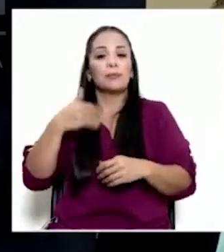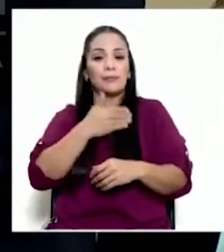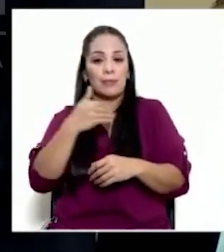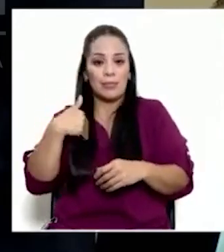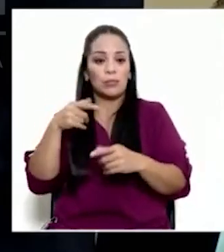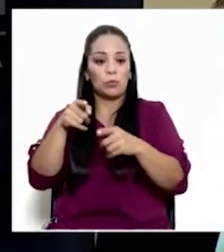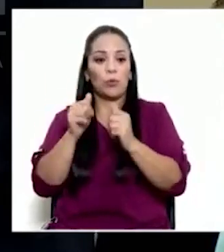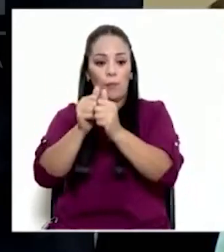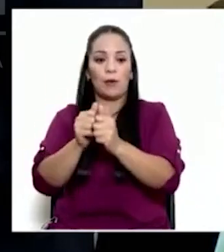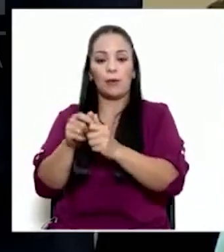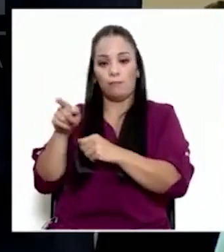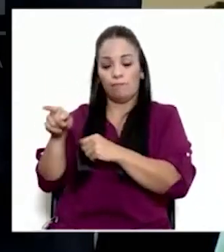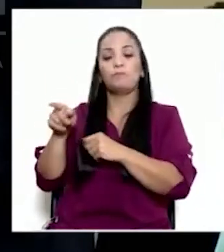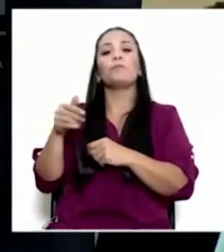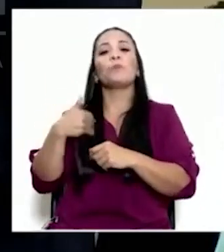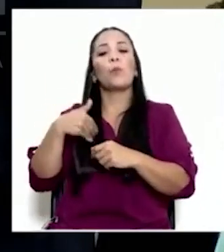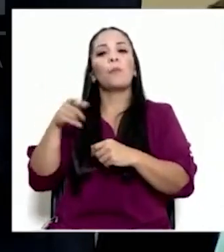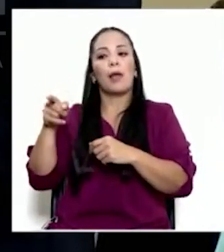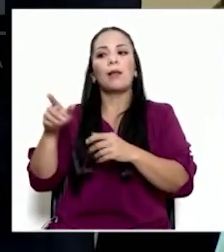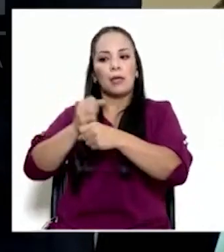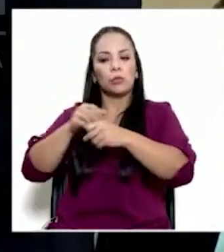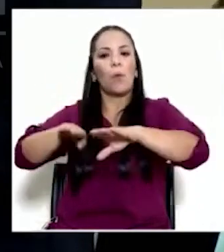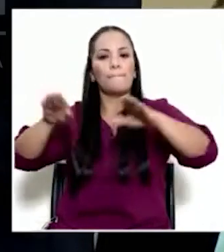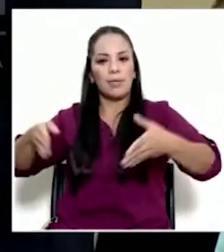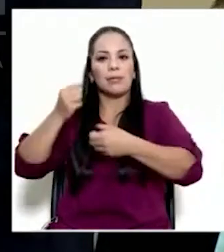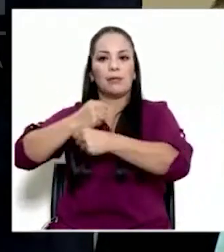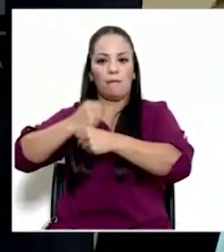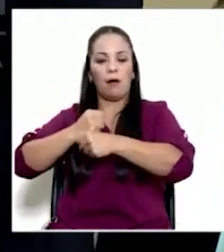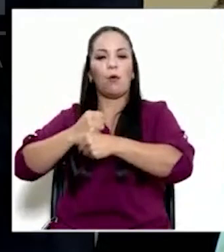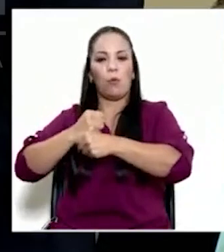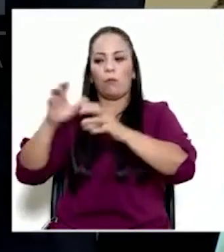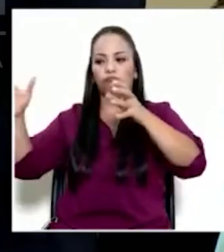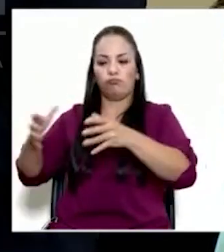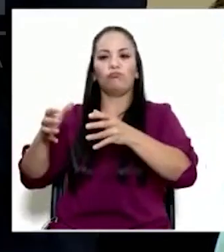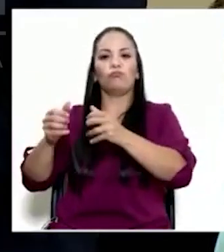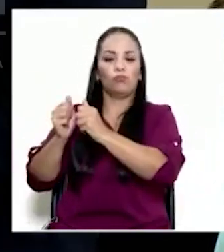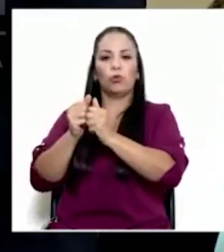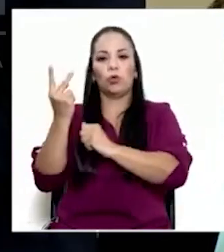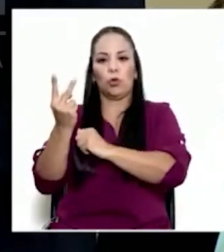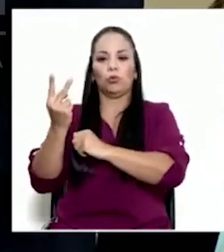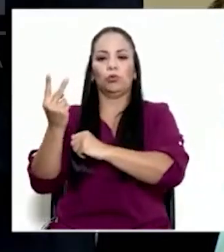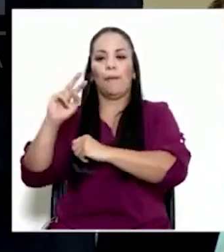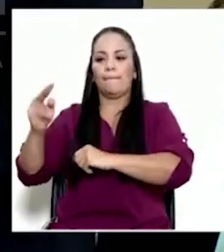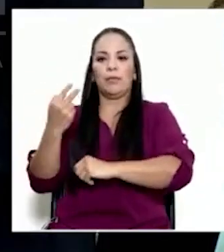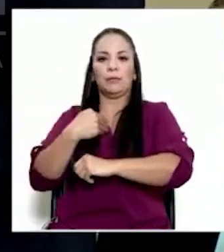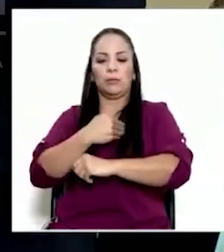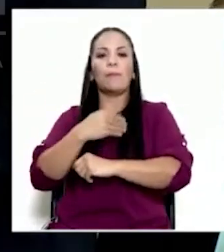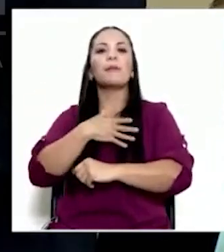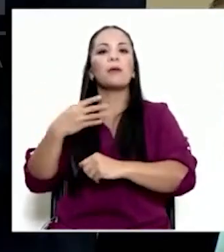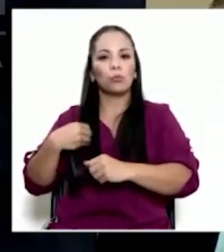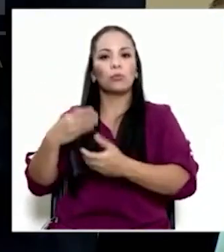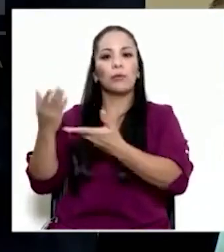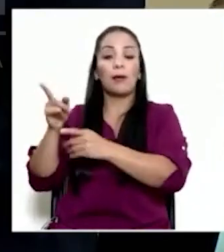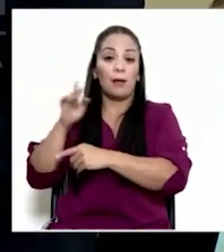acompaña acá conformó una mesa de trabajo donde están participando en conjunto los dos viceministros. Y me gustaría pasarle la